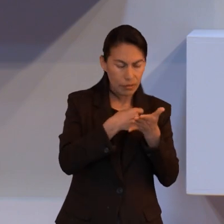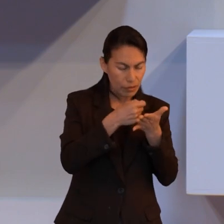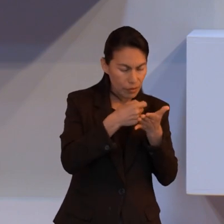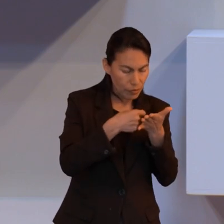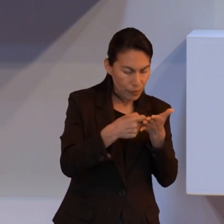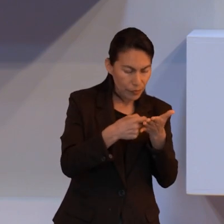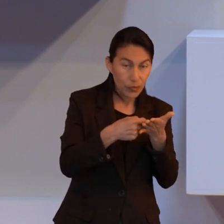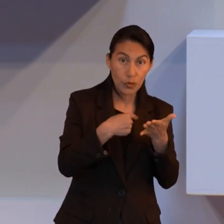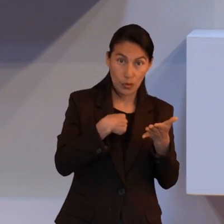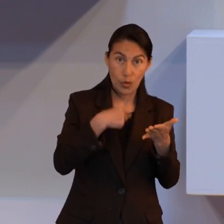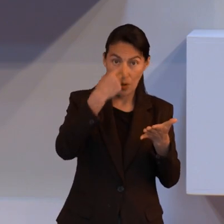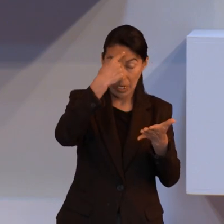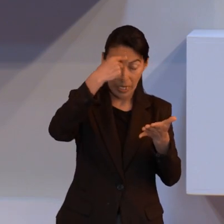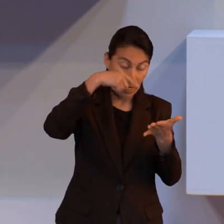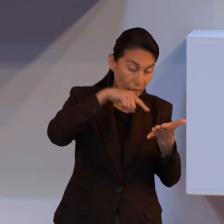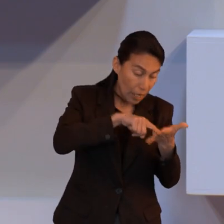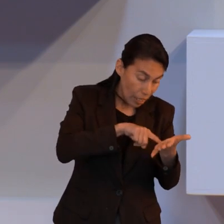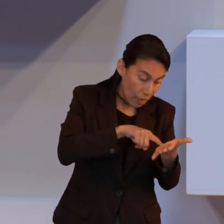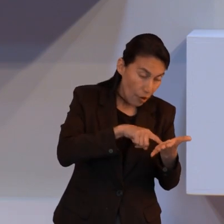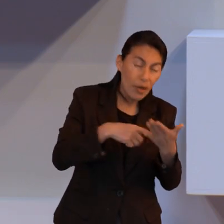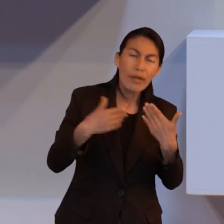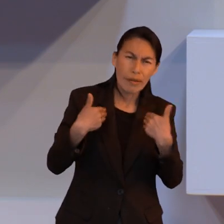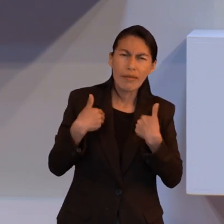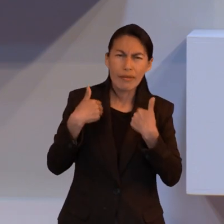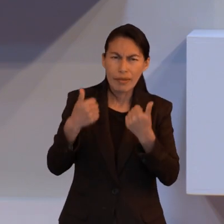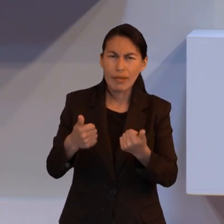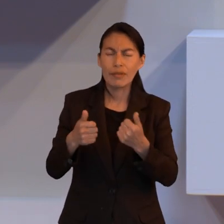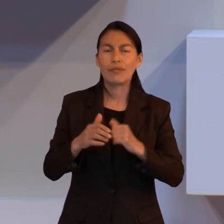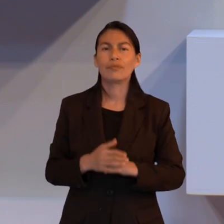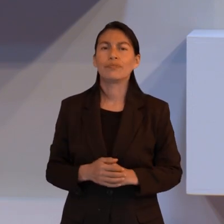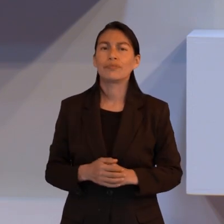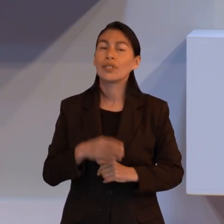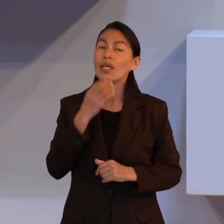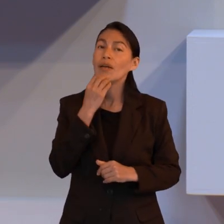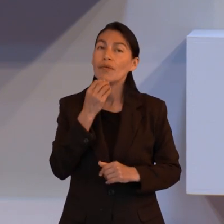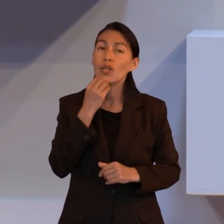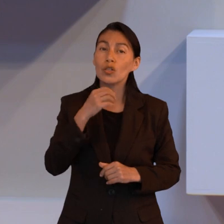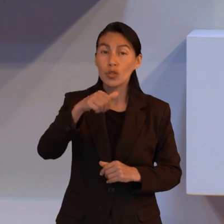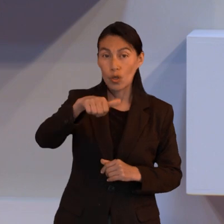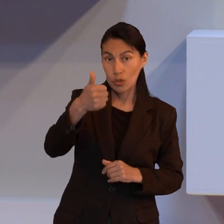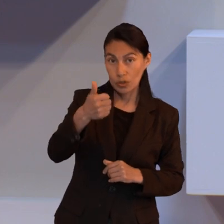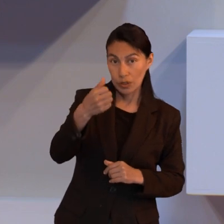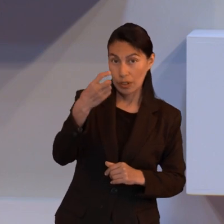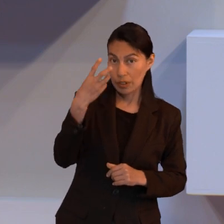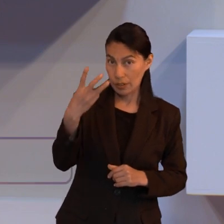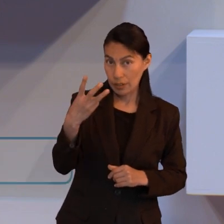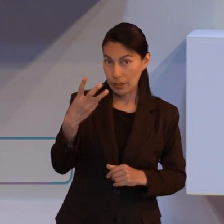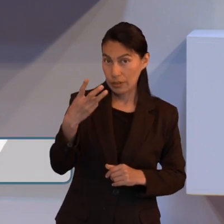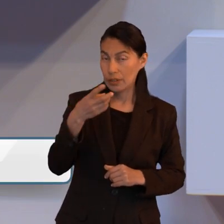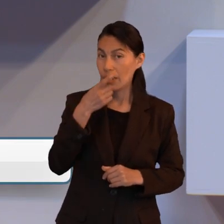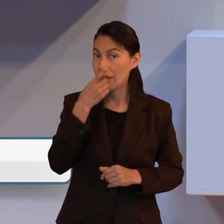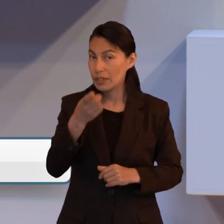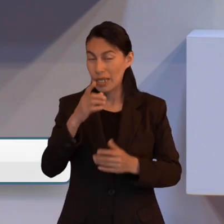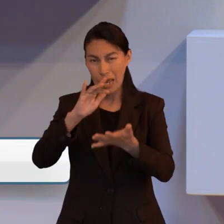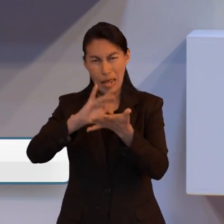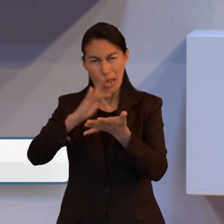creo para poder entender y en Hebreos 11.3 dice por la fe